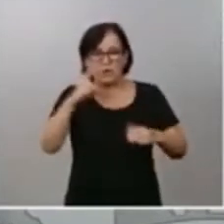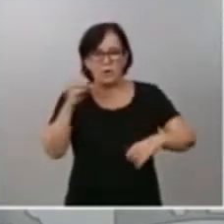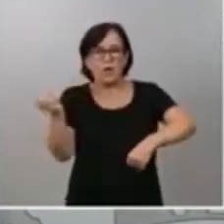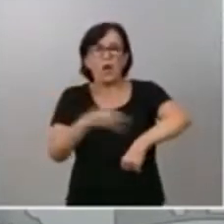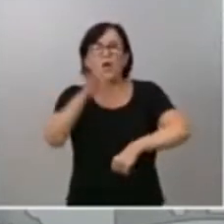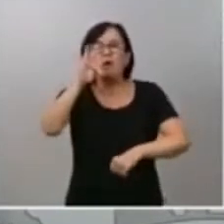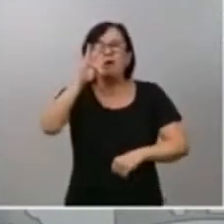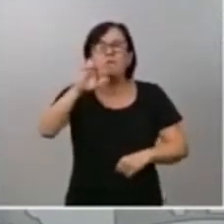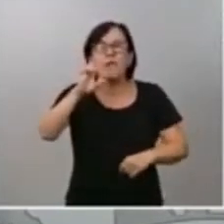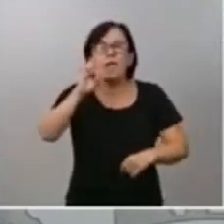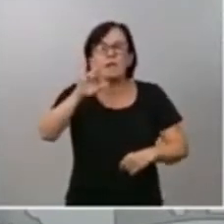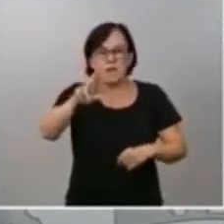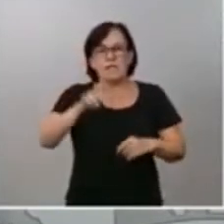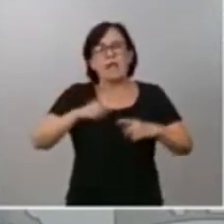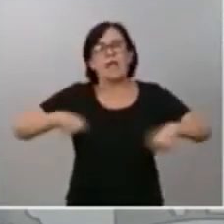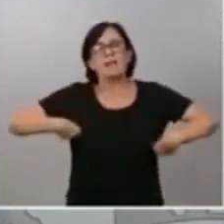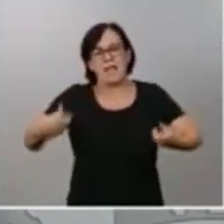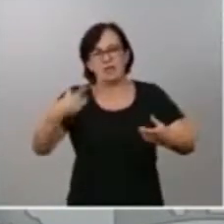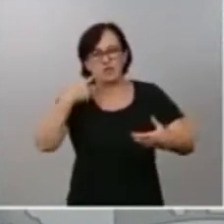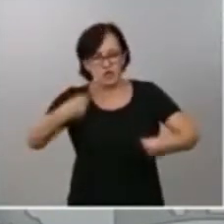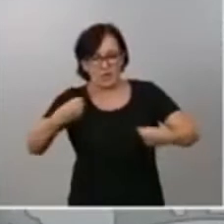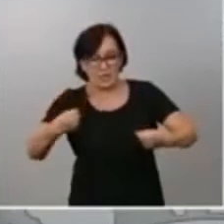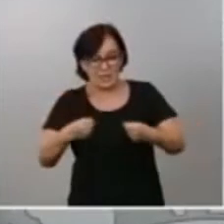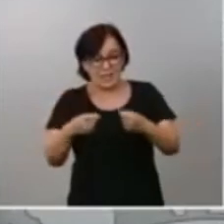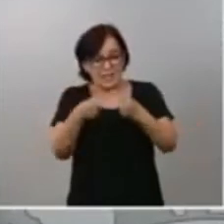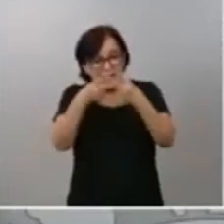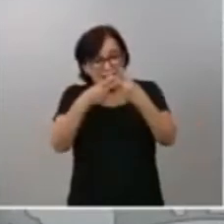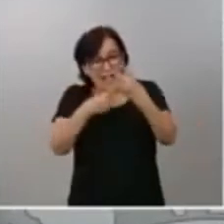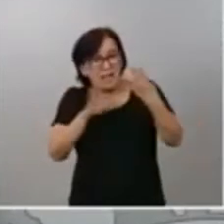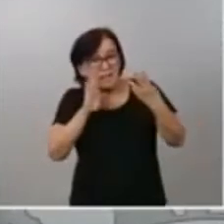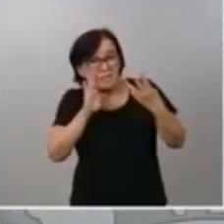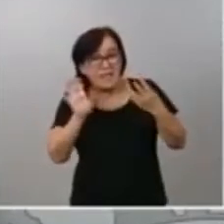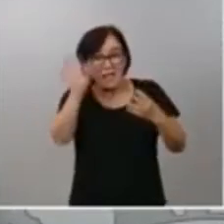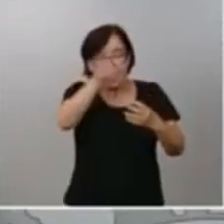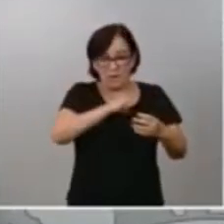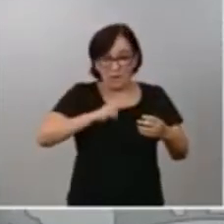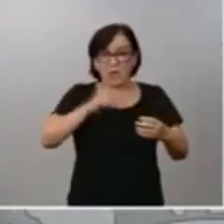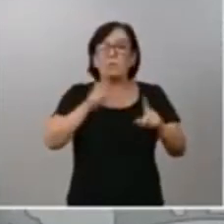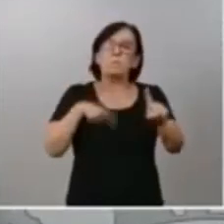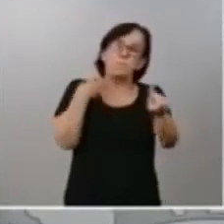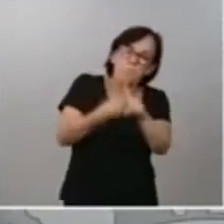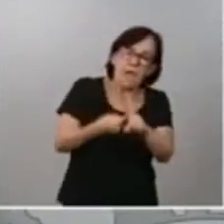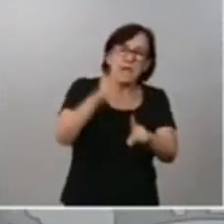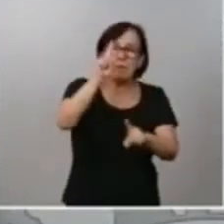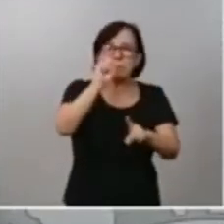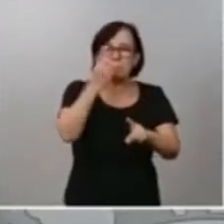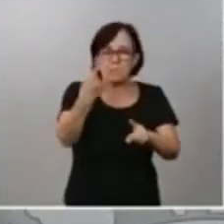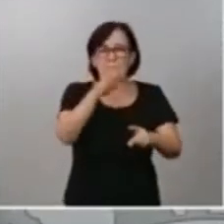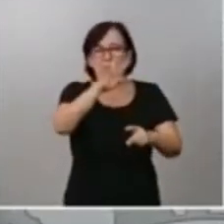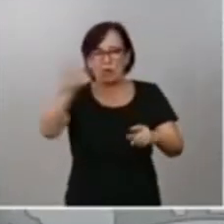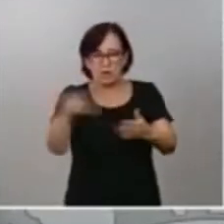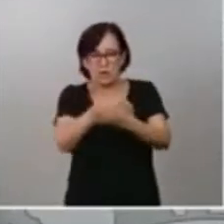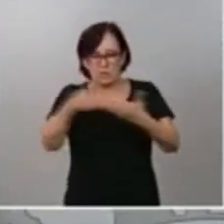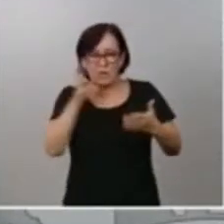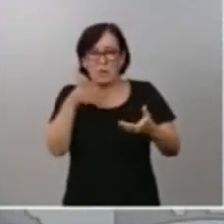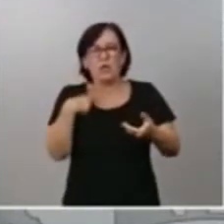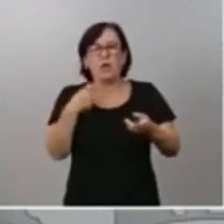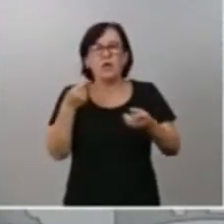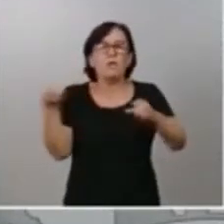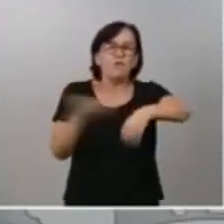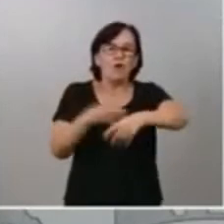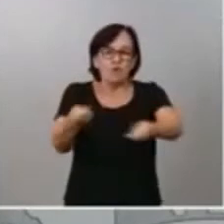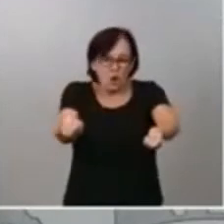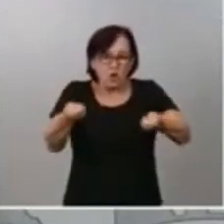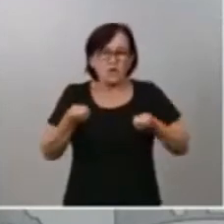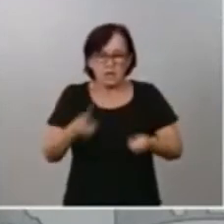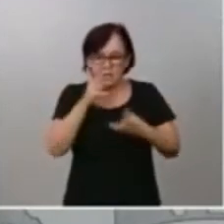sanitario. A estas partidas autonómicas se suman también los 1.400 millones de euros del fondo de contingencia que aprobó el Gobierno